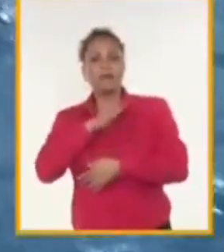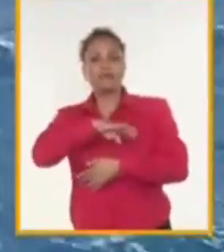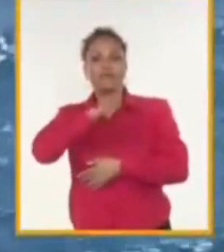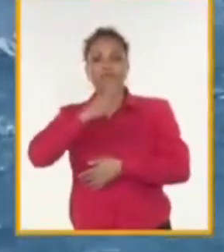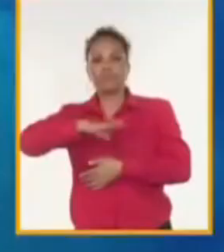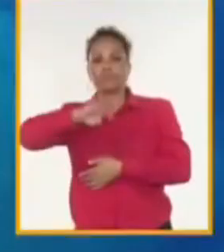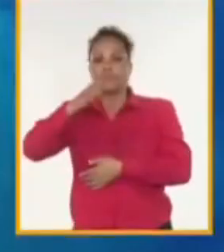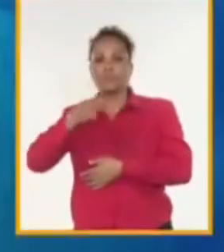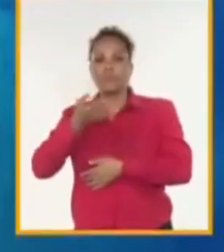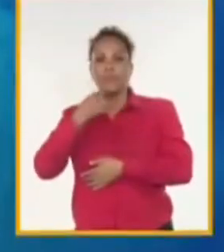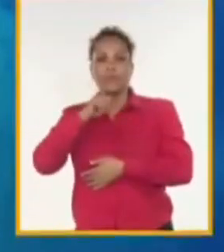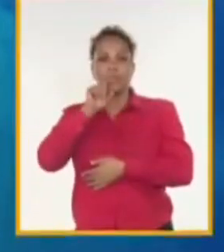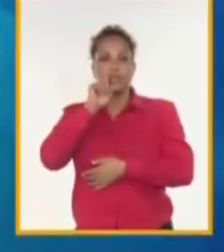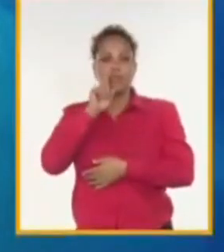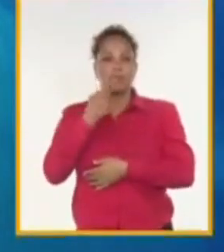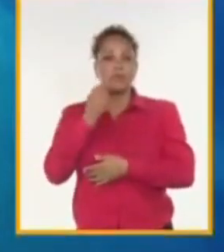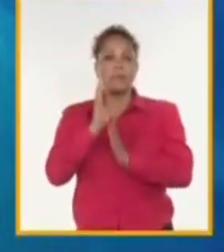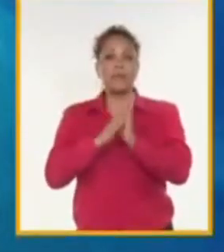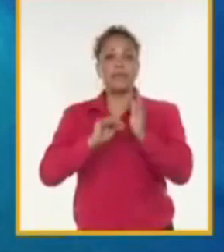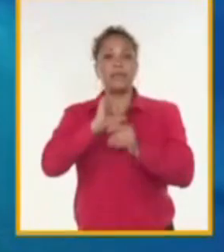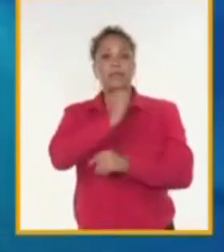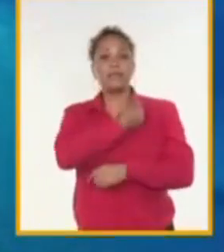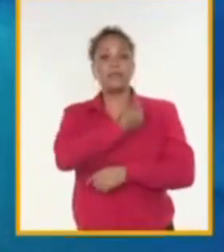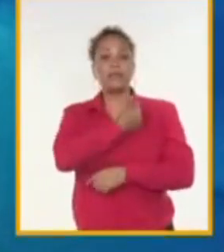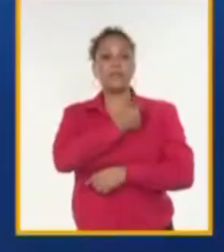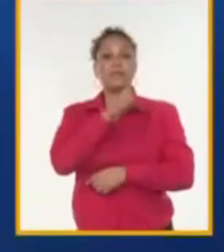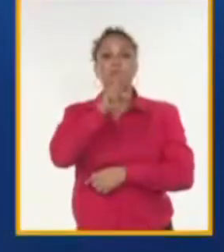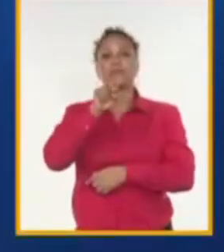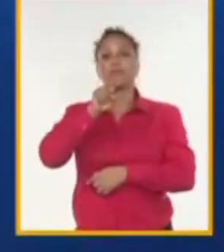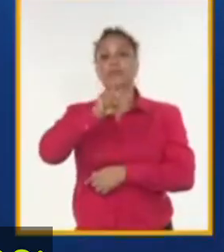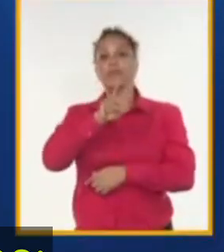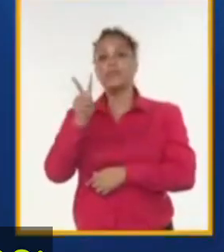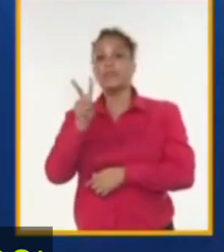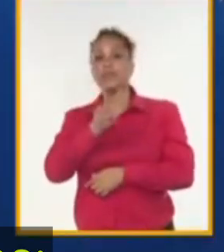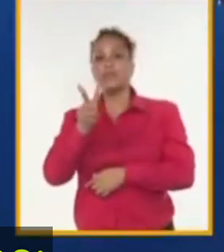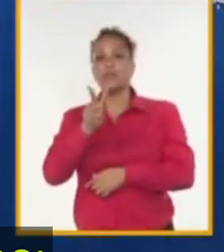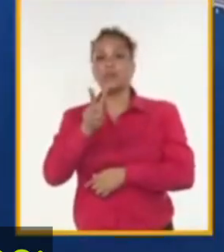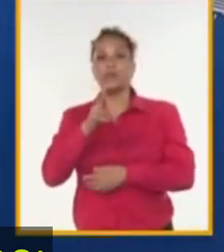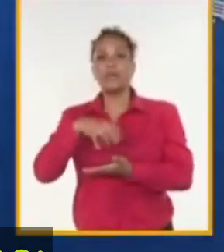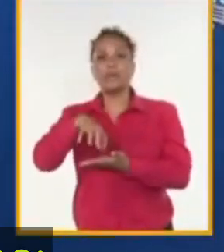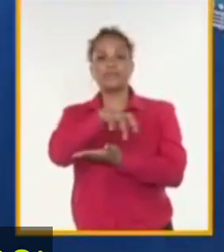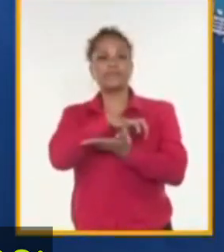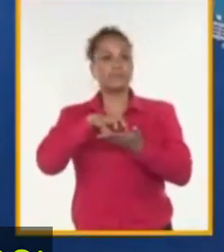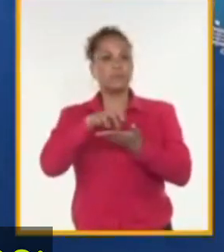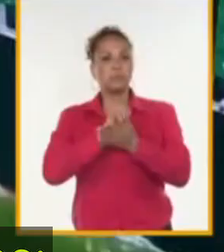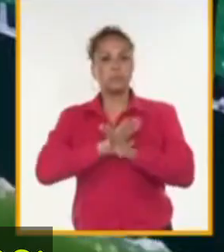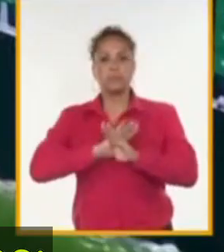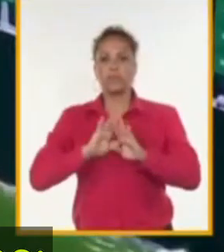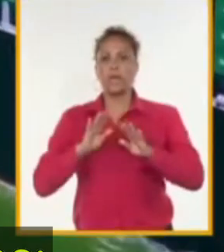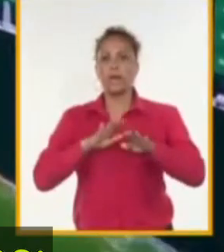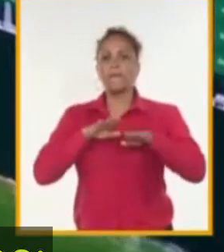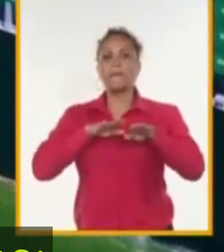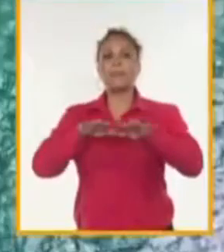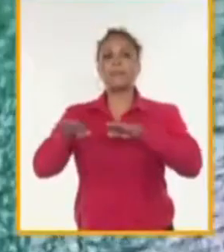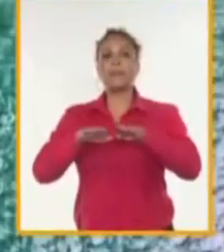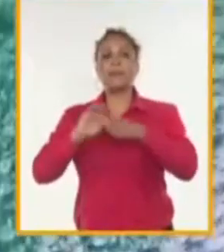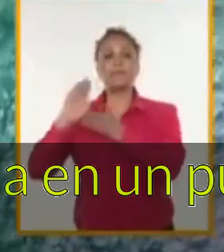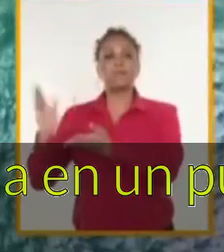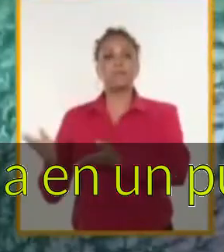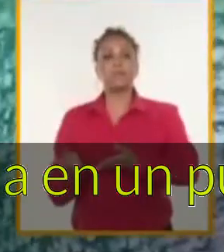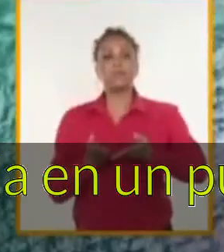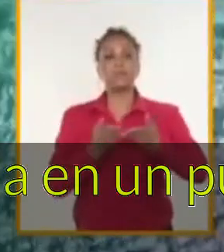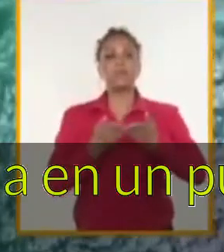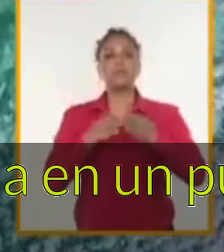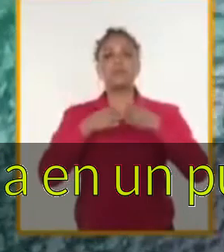terminación de su dragado en diciembre de 2022, la rada quedó lista para recibir buques de gran porte,